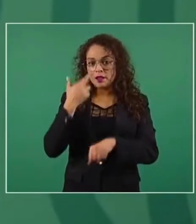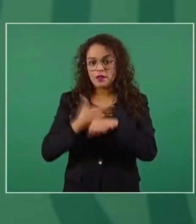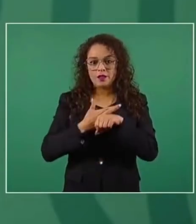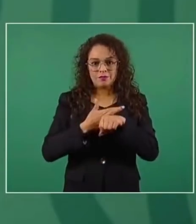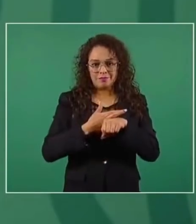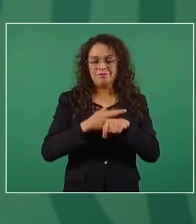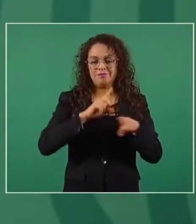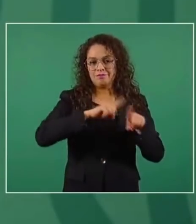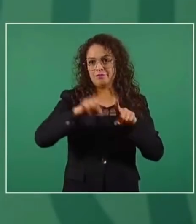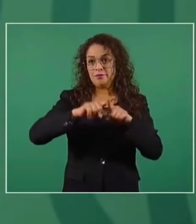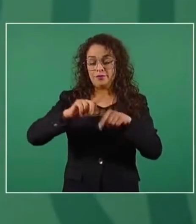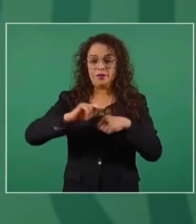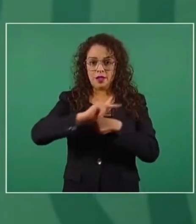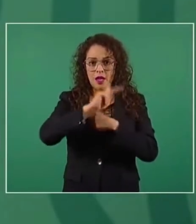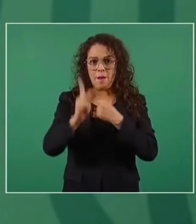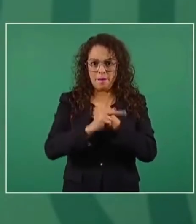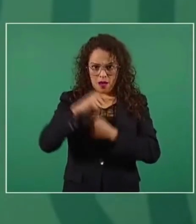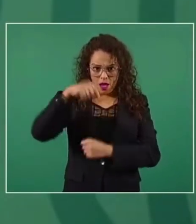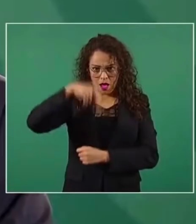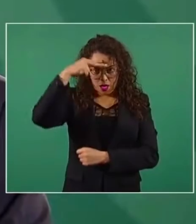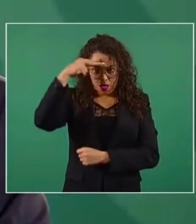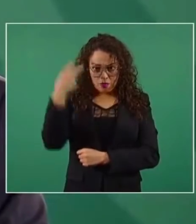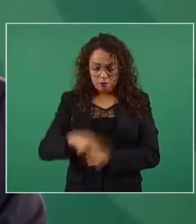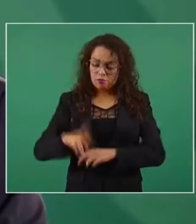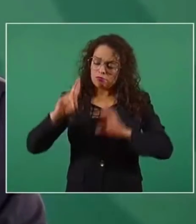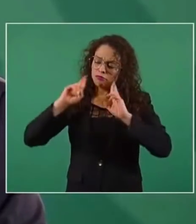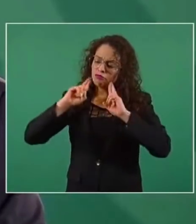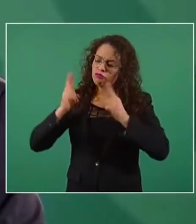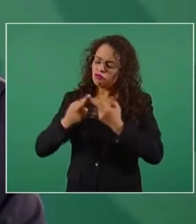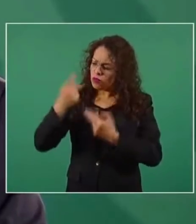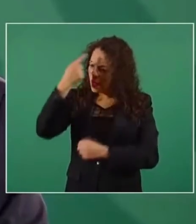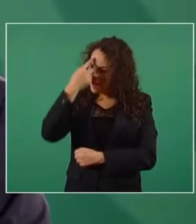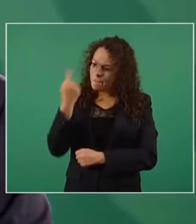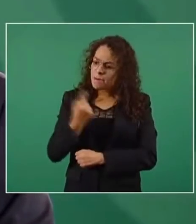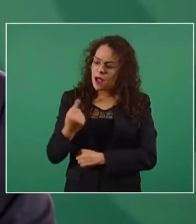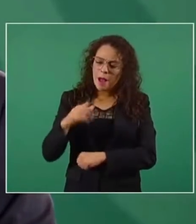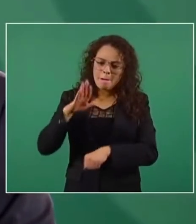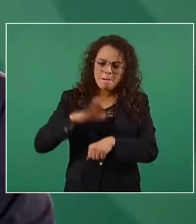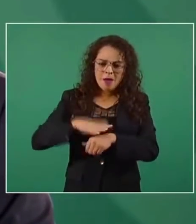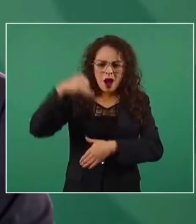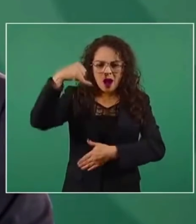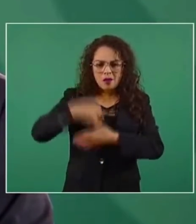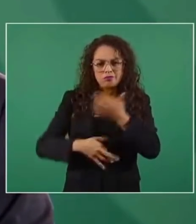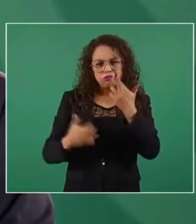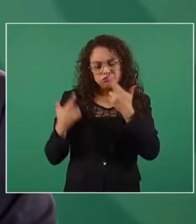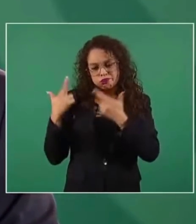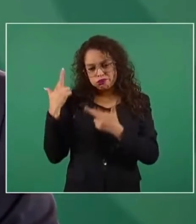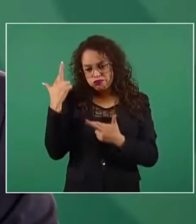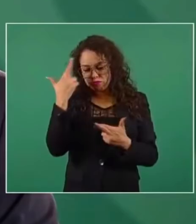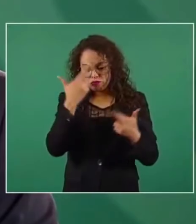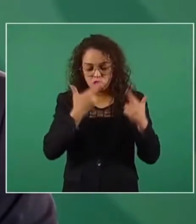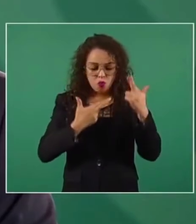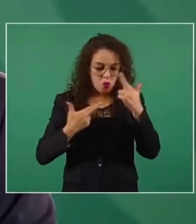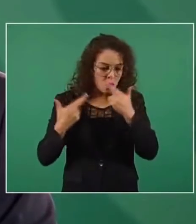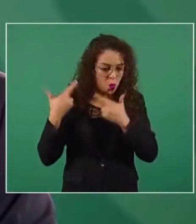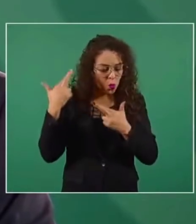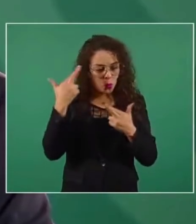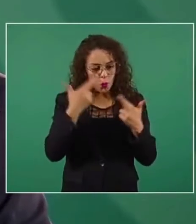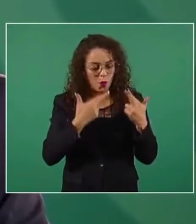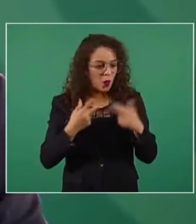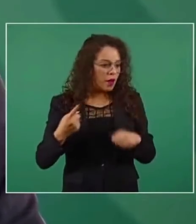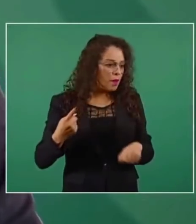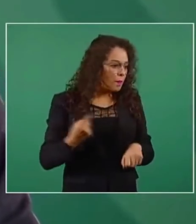Tuvimos una reunión de análisis, de examen profundo, de revisión de lo que ha